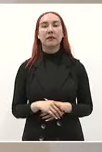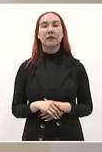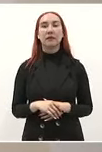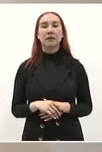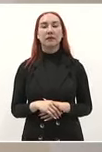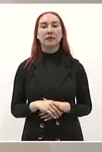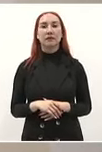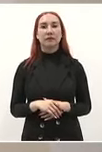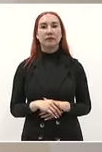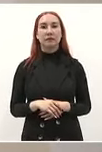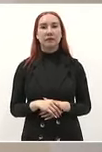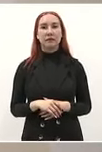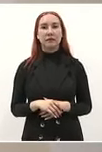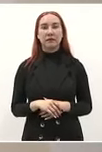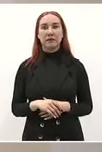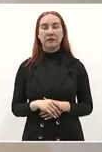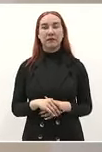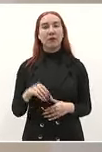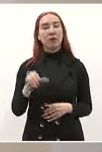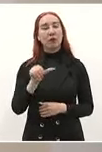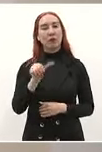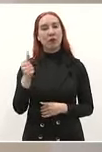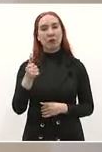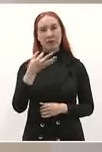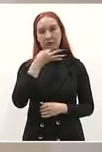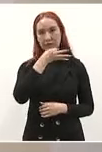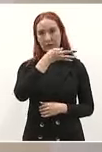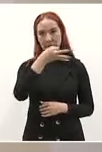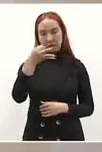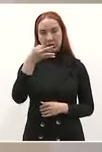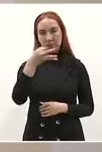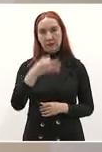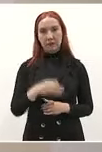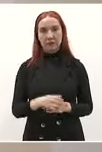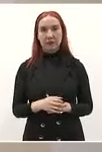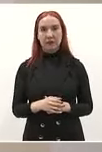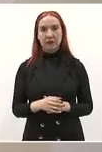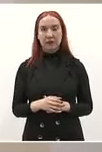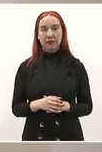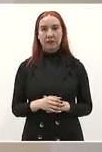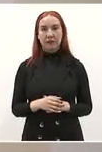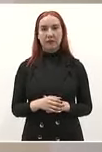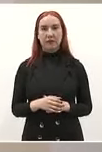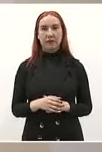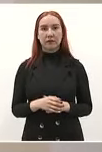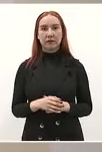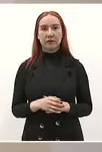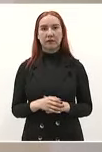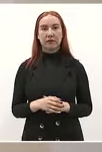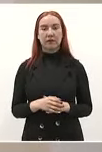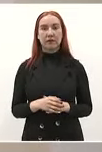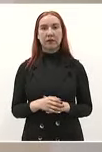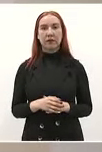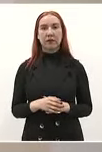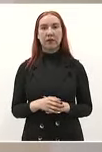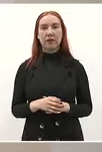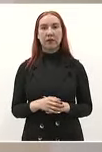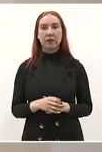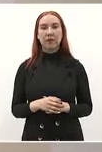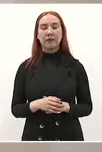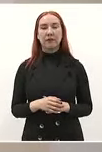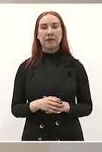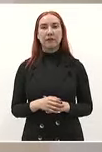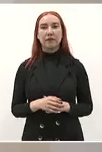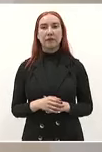comentarles también que vamos a dejar funcionando a eso estoy dedicado